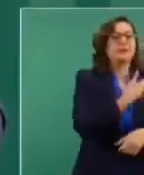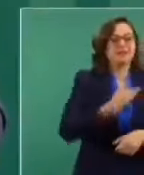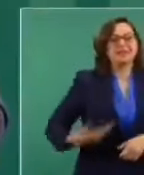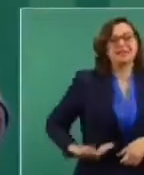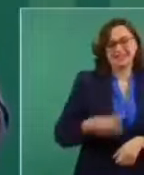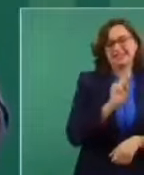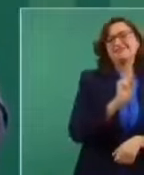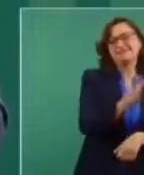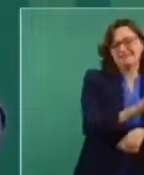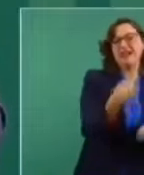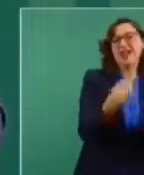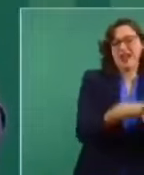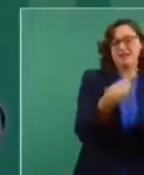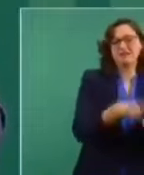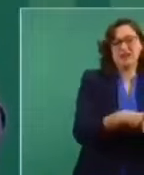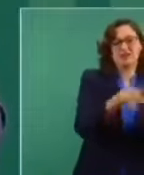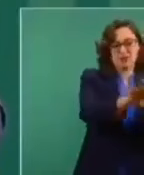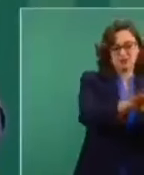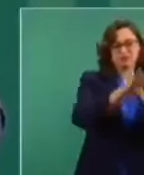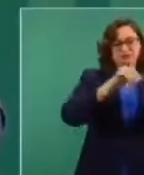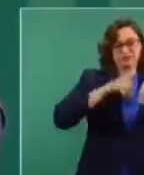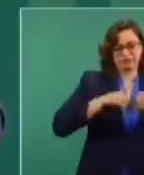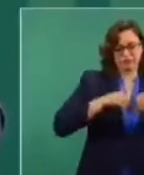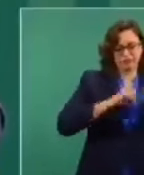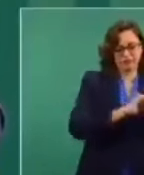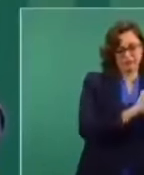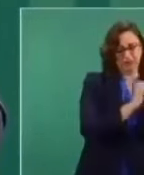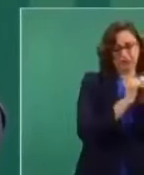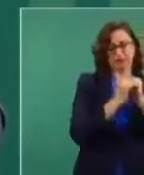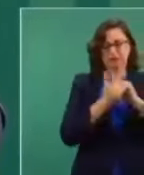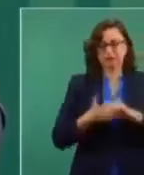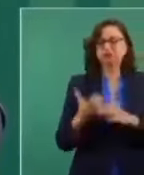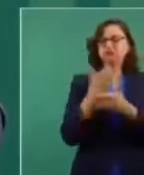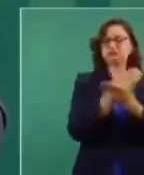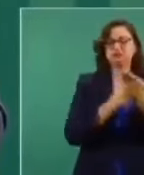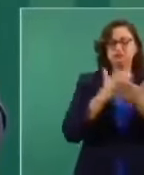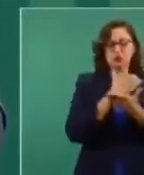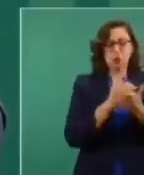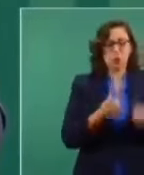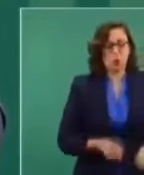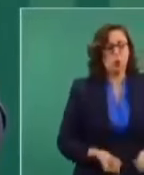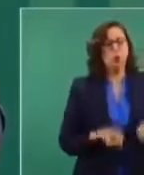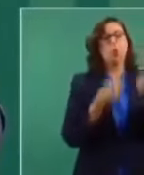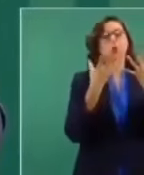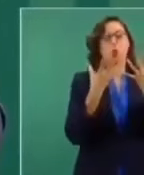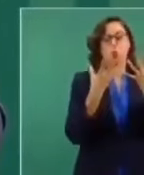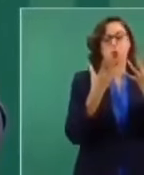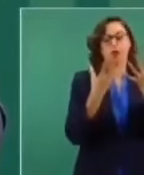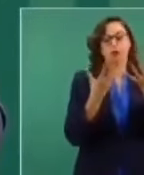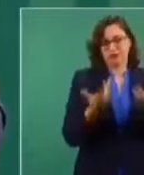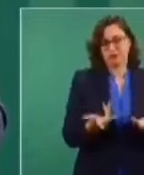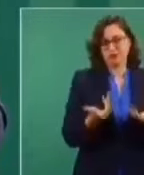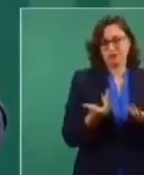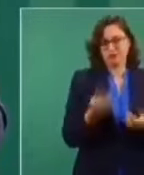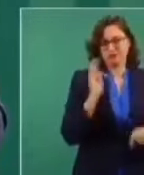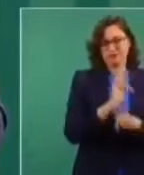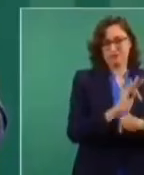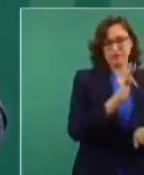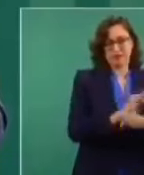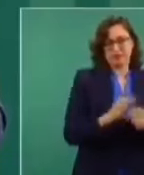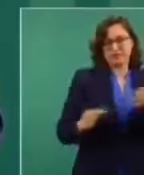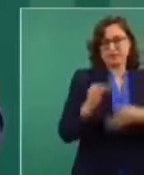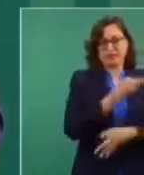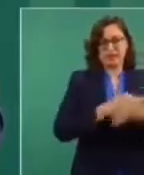cómo se generan y en qué cantidad. La gente más sana genera, desde luego progresivamente, mejores y más cantidad